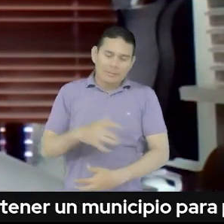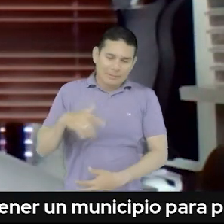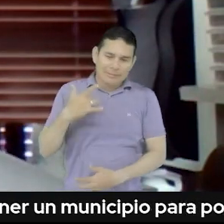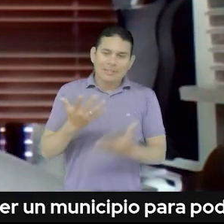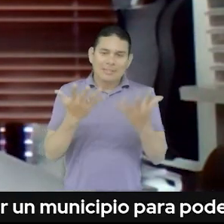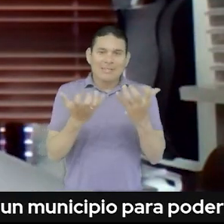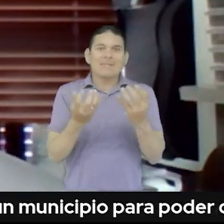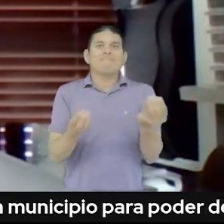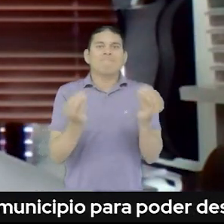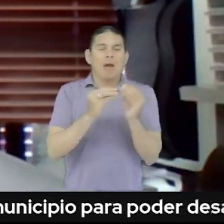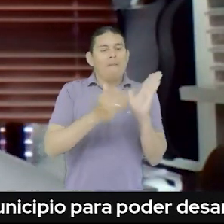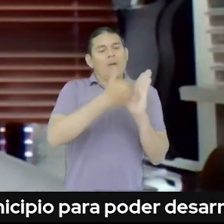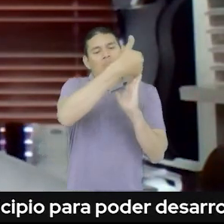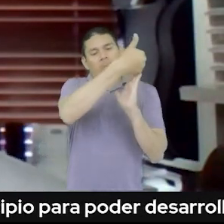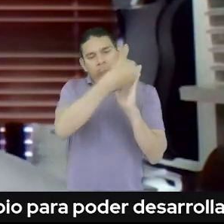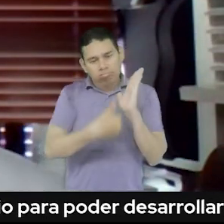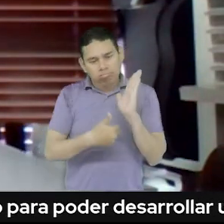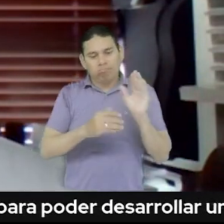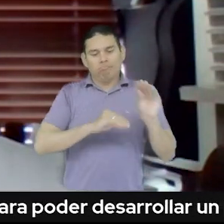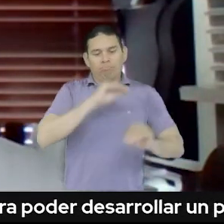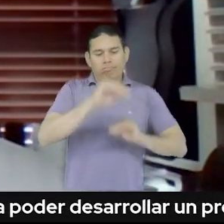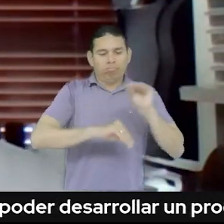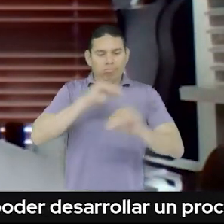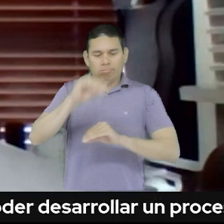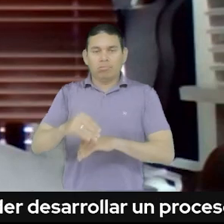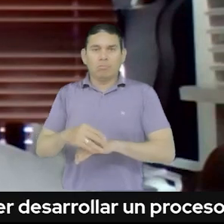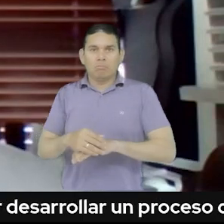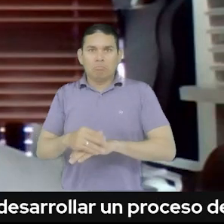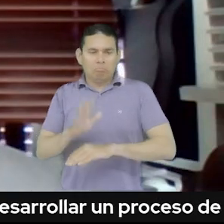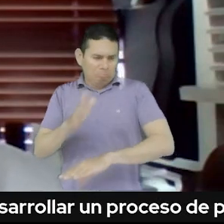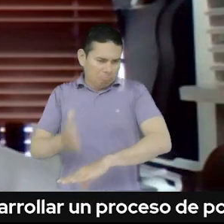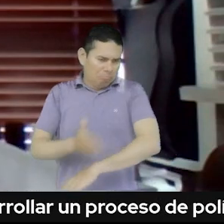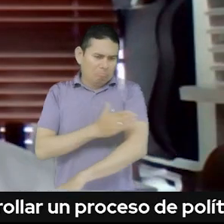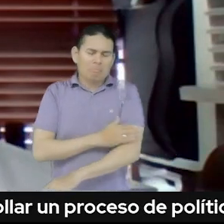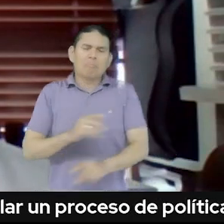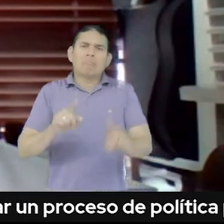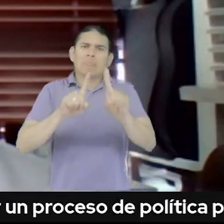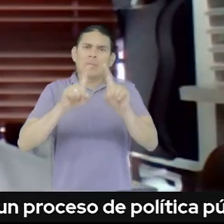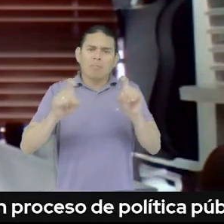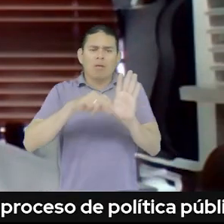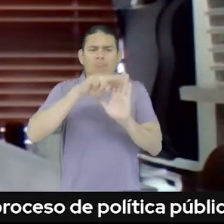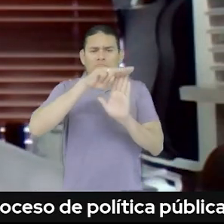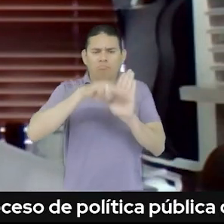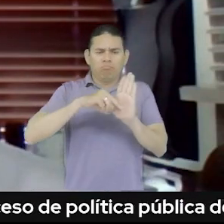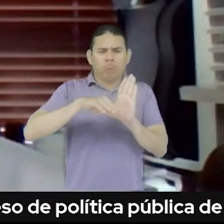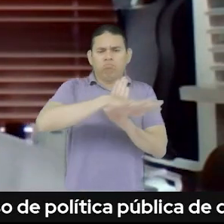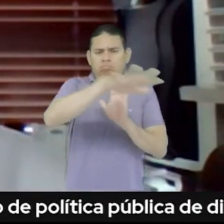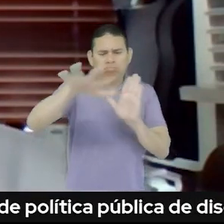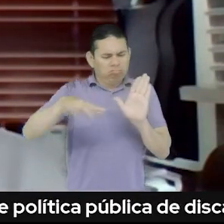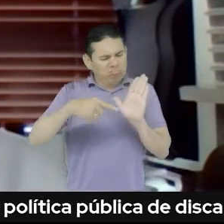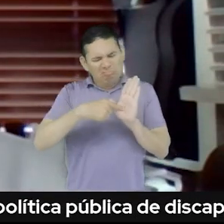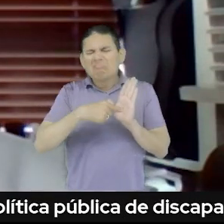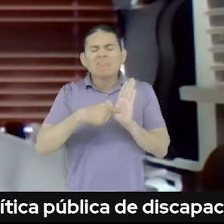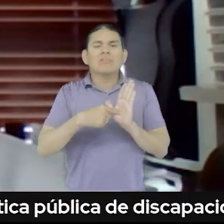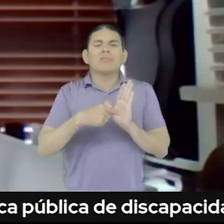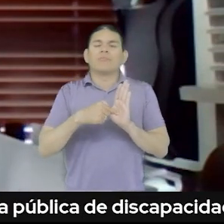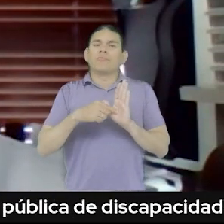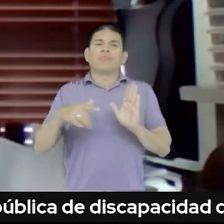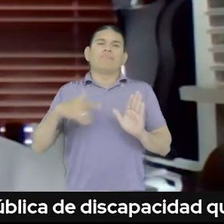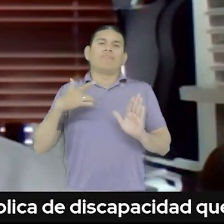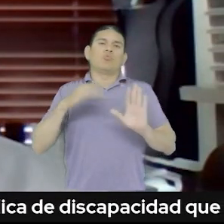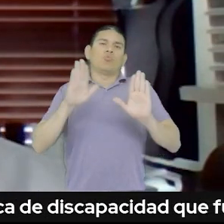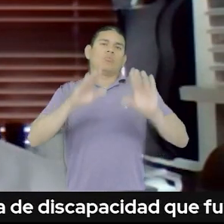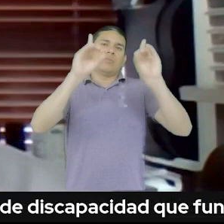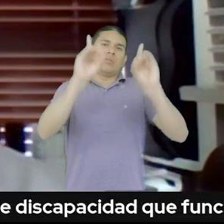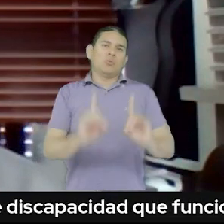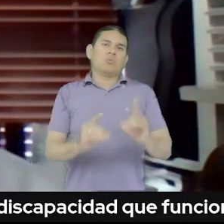materializarse en algo práctico. Cuando hablamos de política, en este caso hablamos de una decisión de transformación. Entonces,